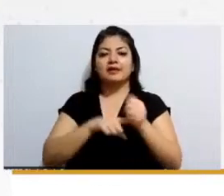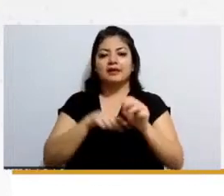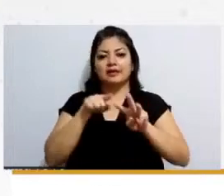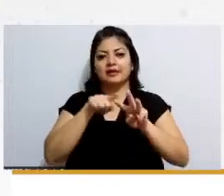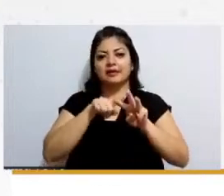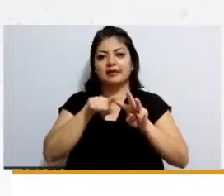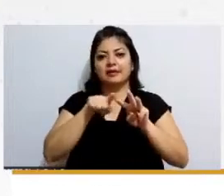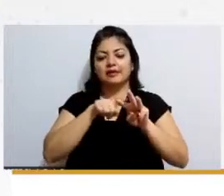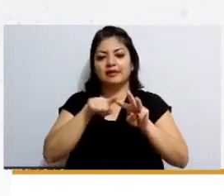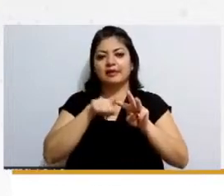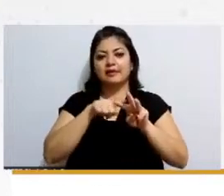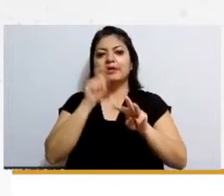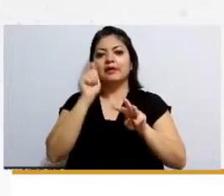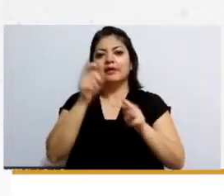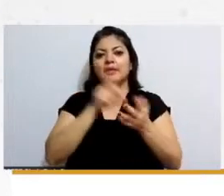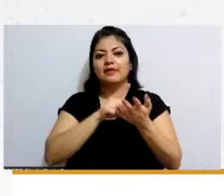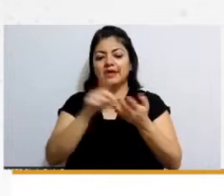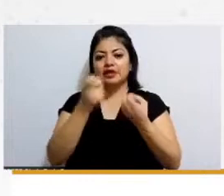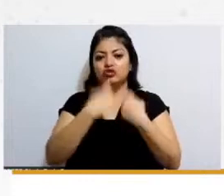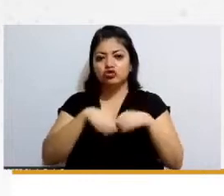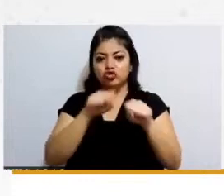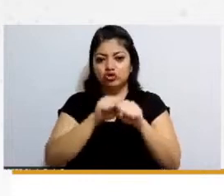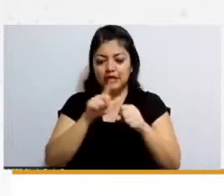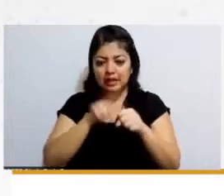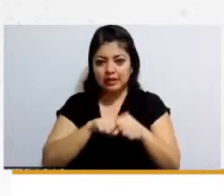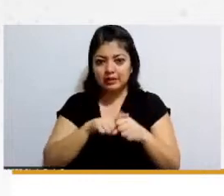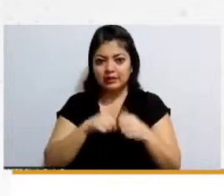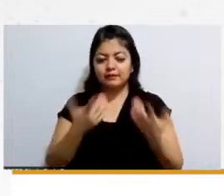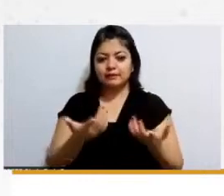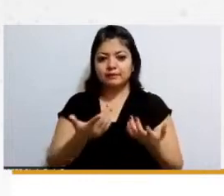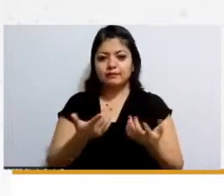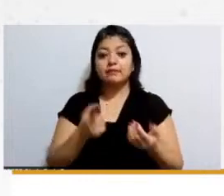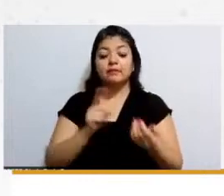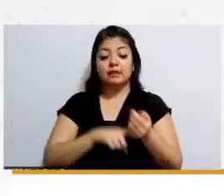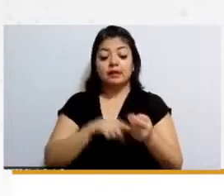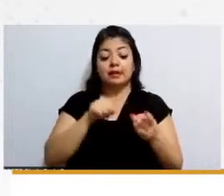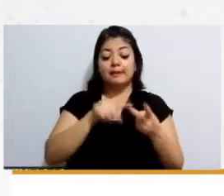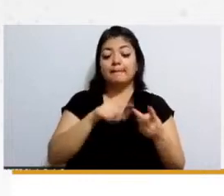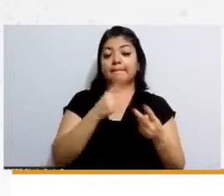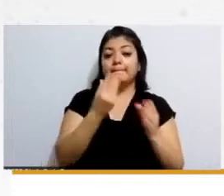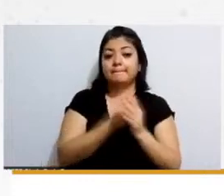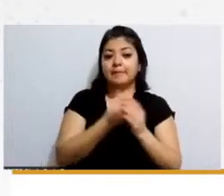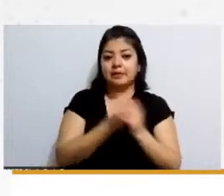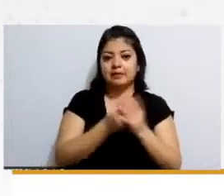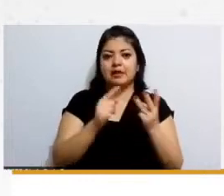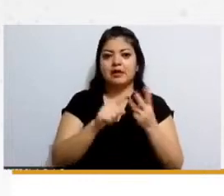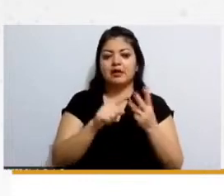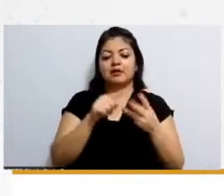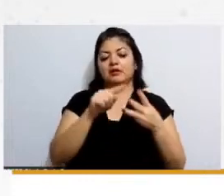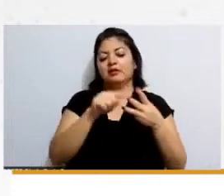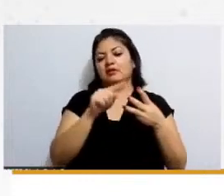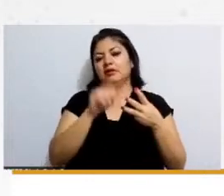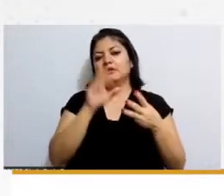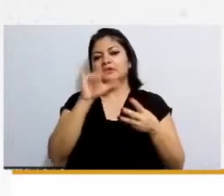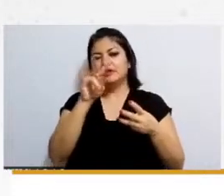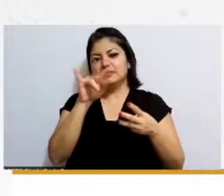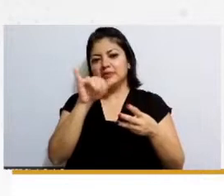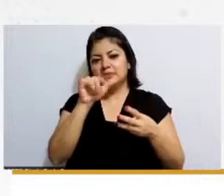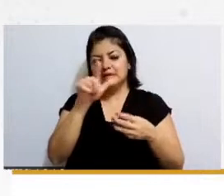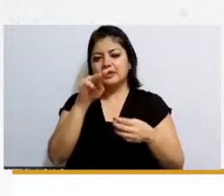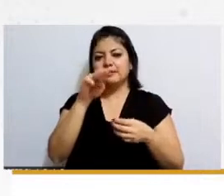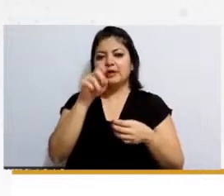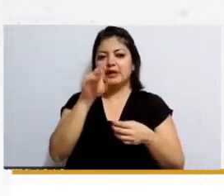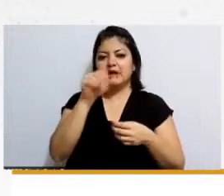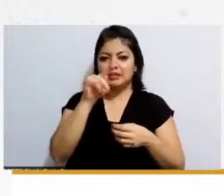privado y el derecho social y bueno en el derecho privado está civil el mercantil en el público el constitucional